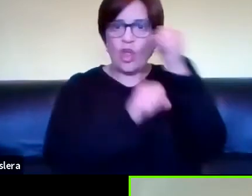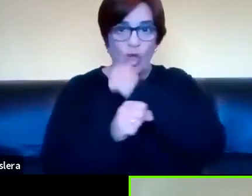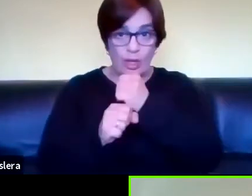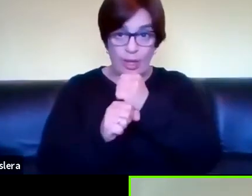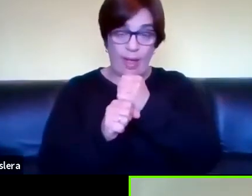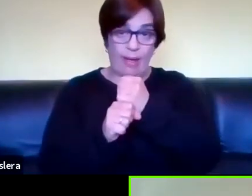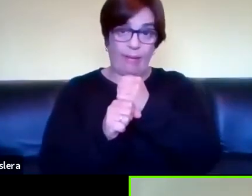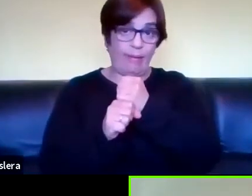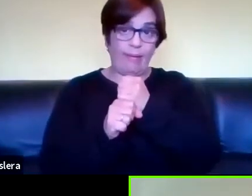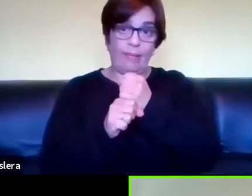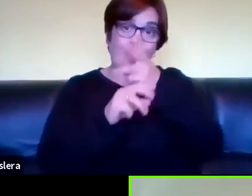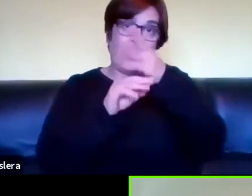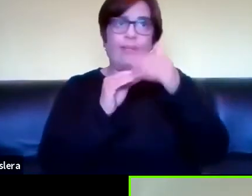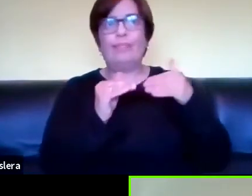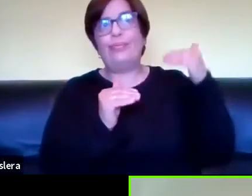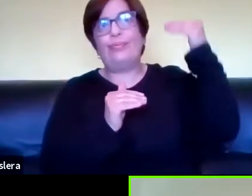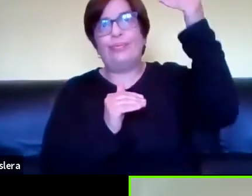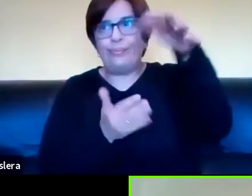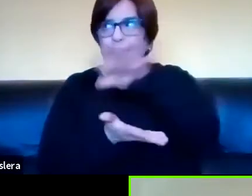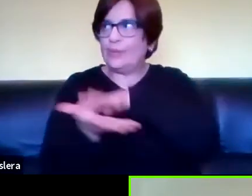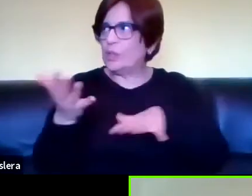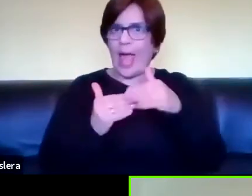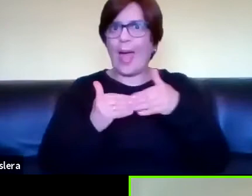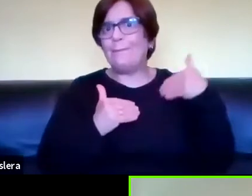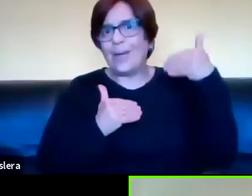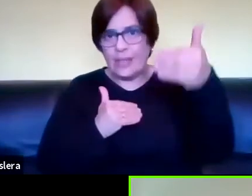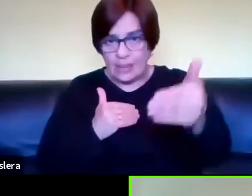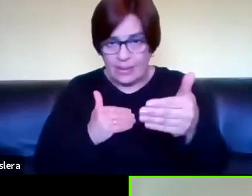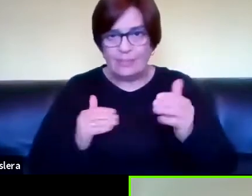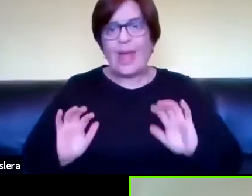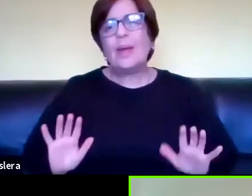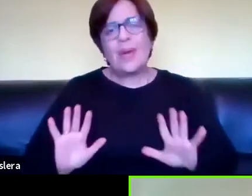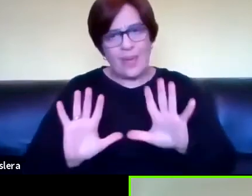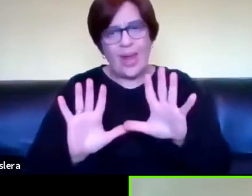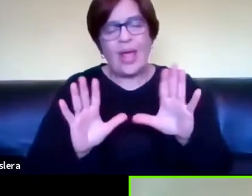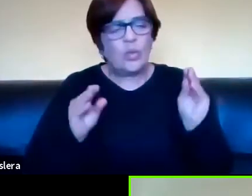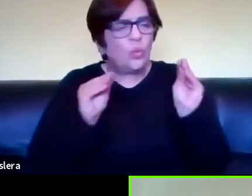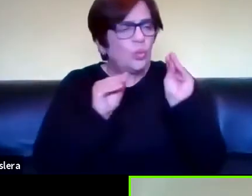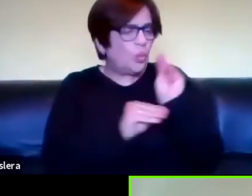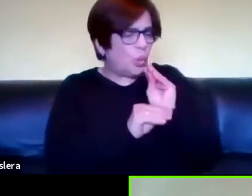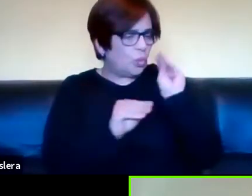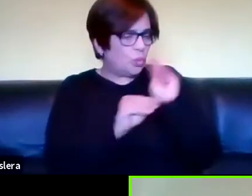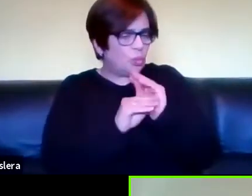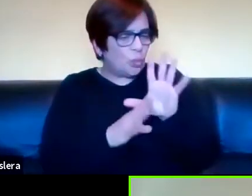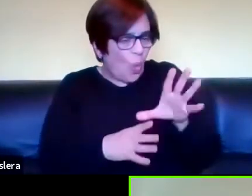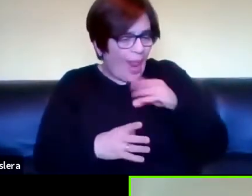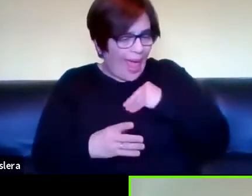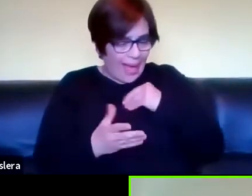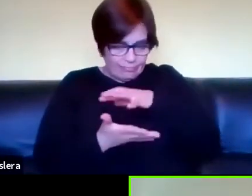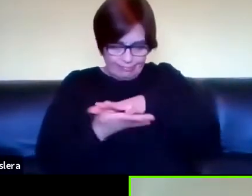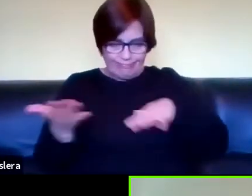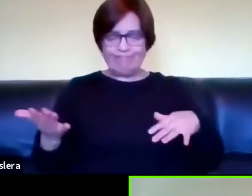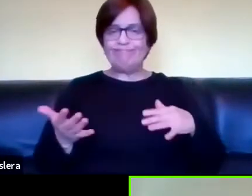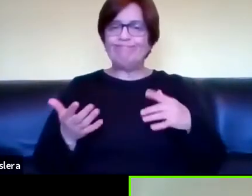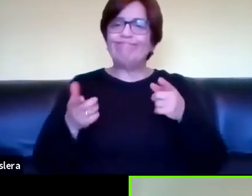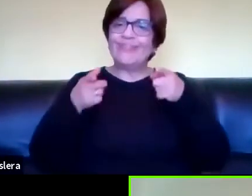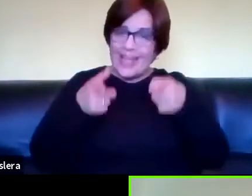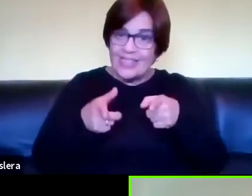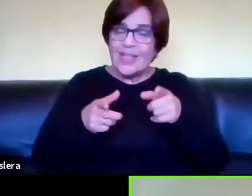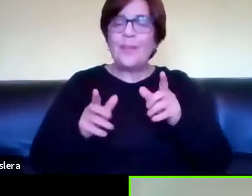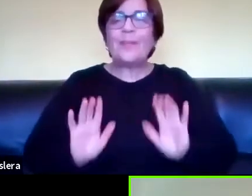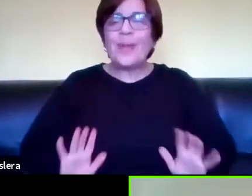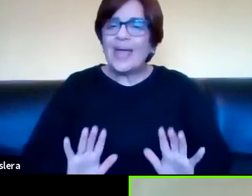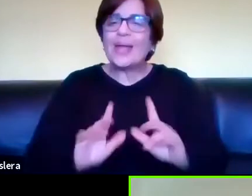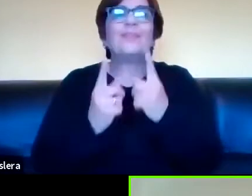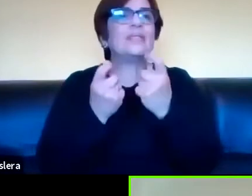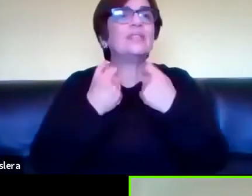contexto para producir una cultura letrada ¿por qué? porque para producir una cultura letrada lo